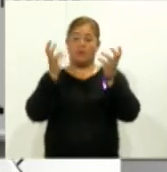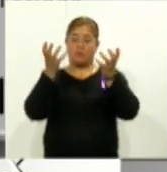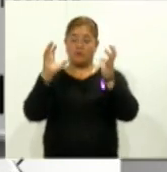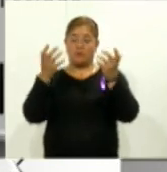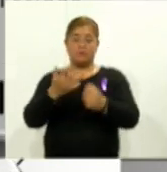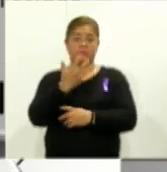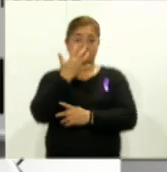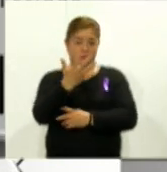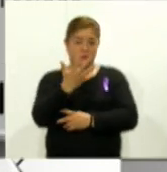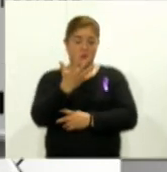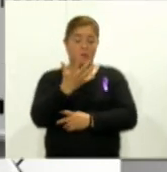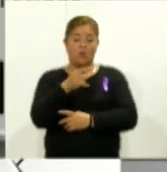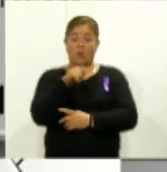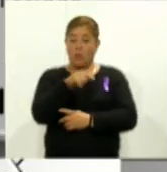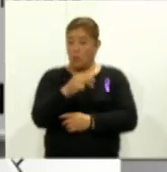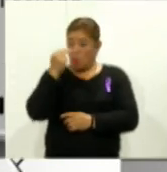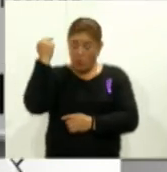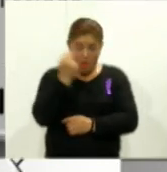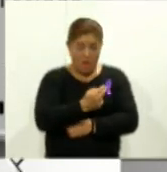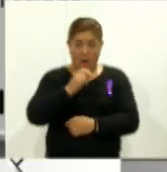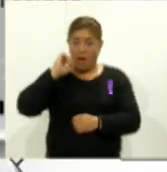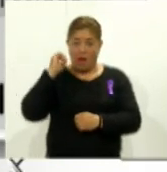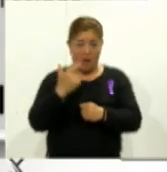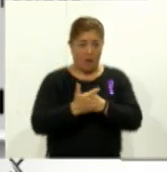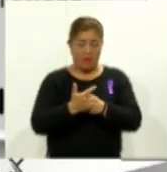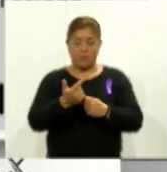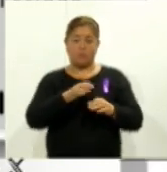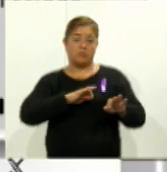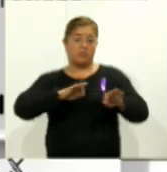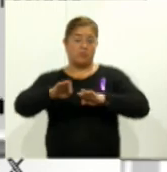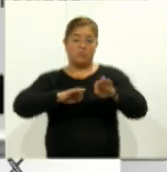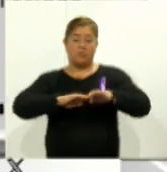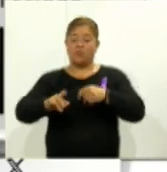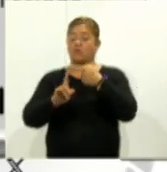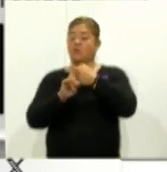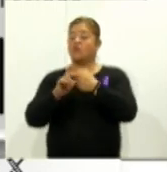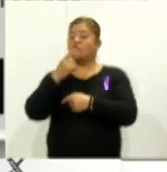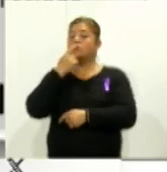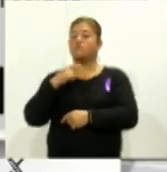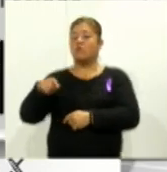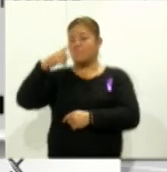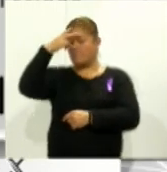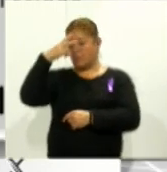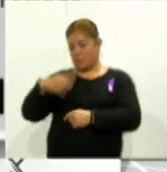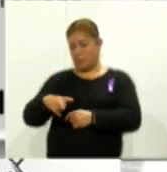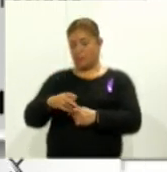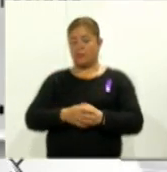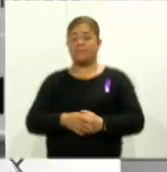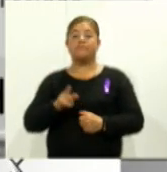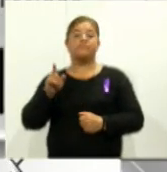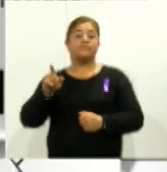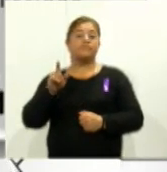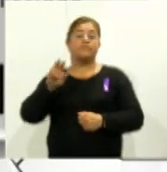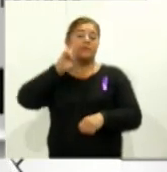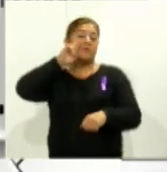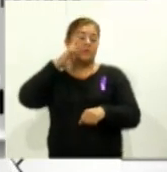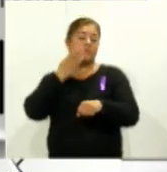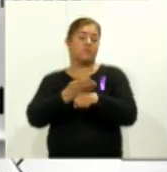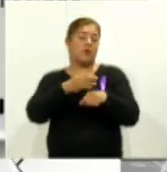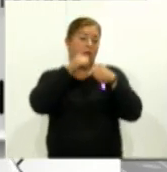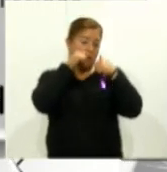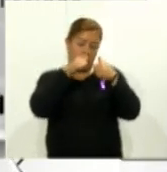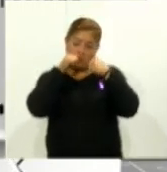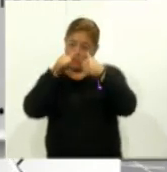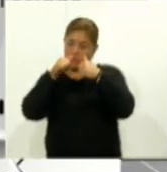puestas a disposición, trabajando en coordinación con Cruz Roja Mexicana, quienes son encargados de brindar la atención